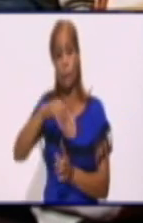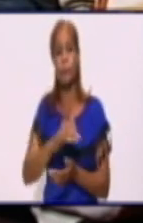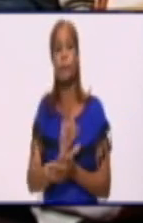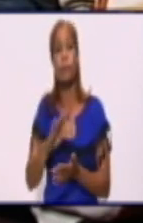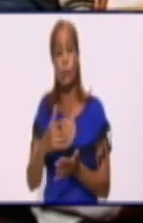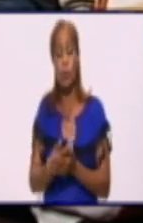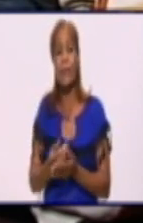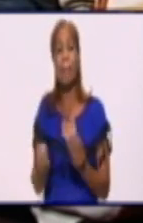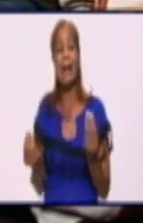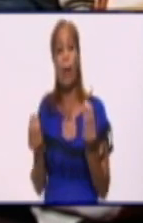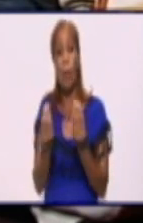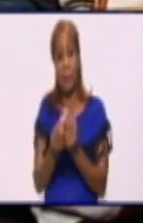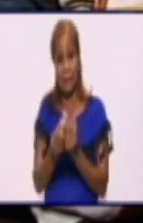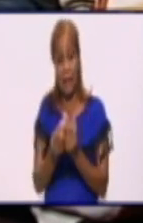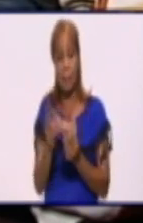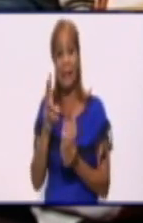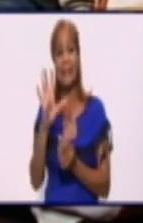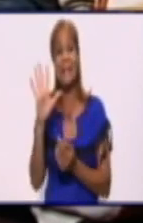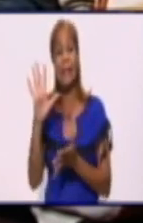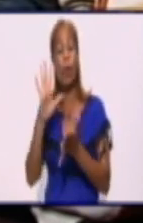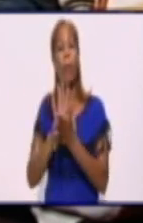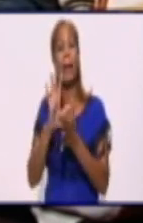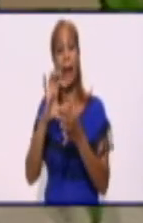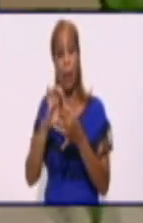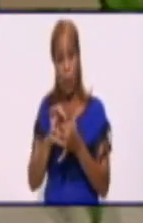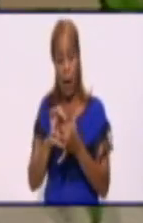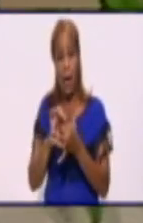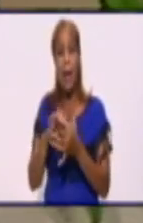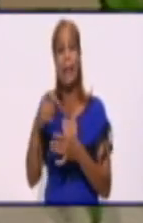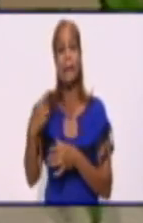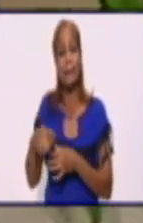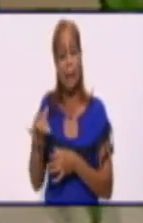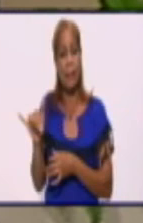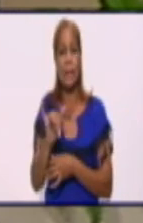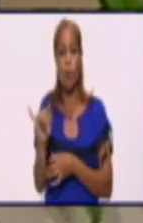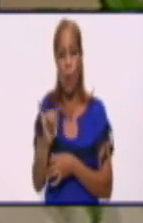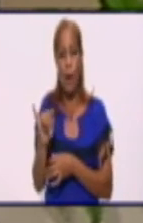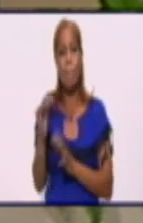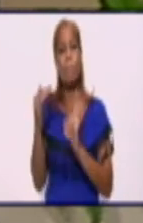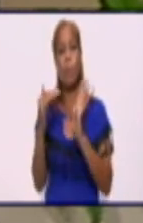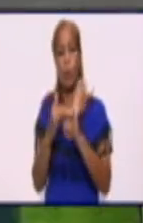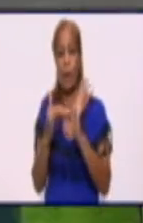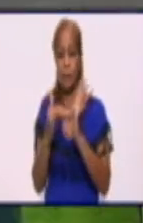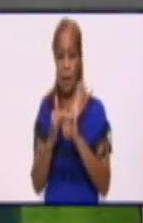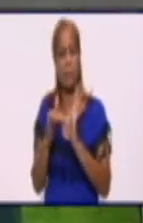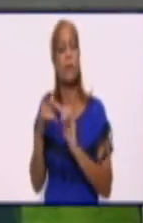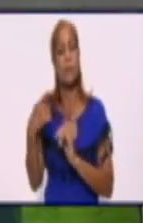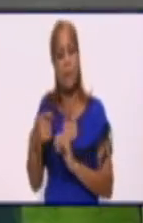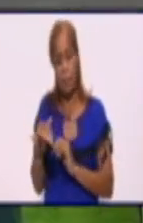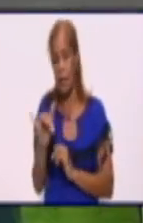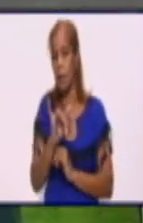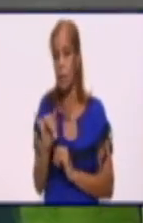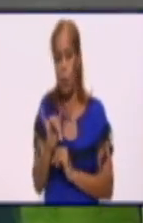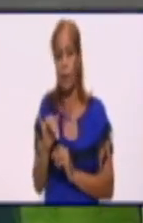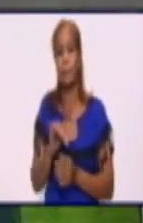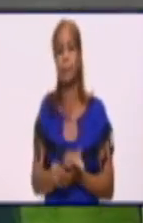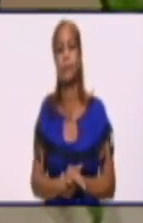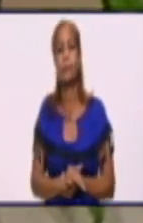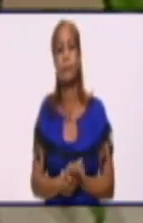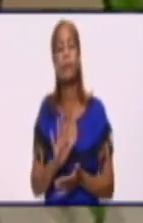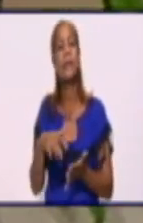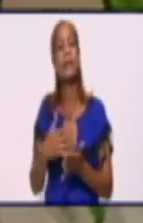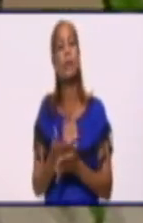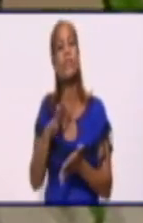megawatt, que es la carga que están solicitando en este minuto. Debe ser la misma panorámica por la tarde. Debe ser la misma panorámica por la tarde. En el